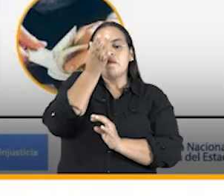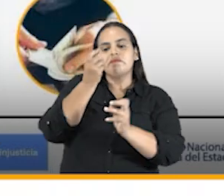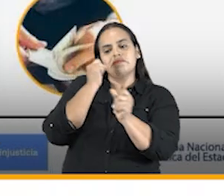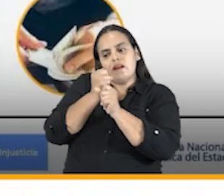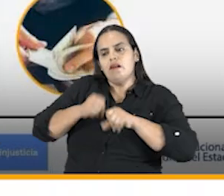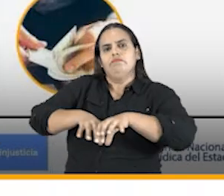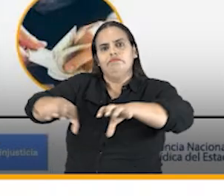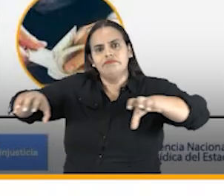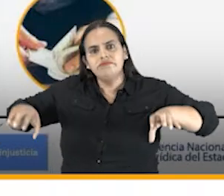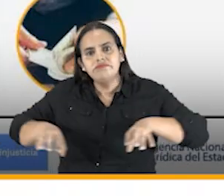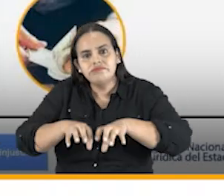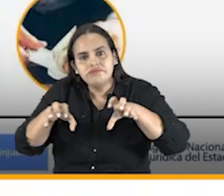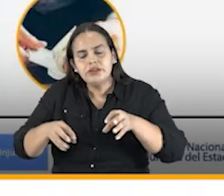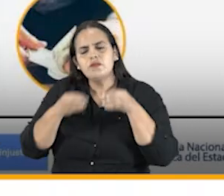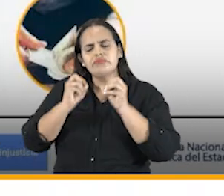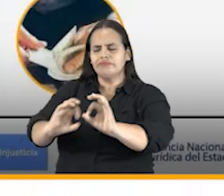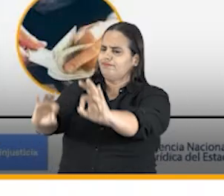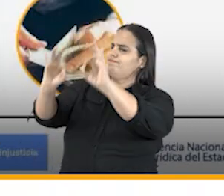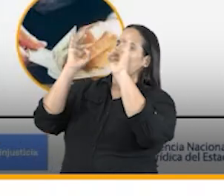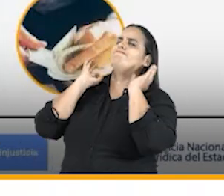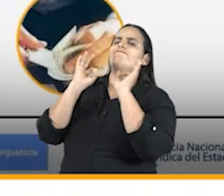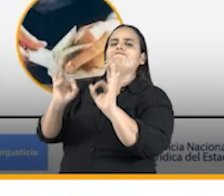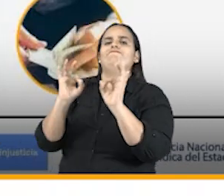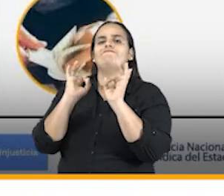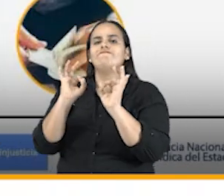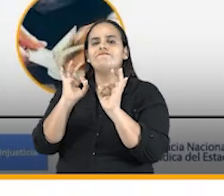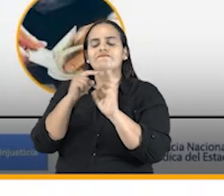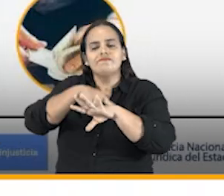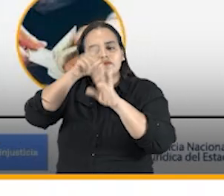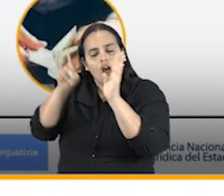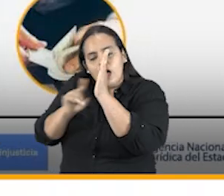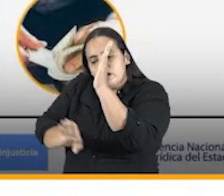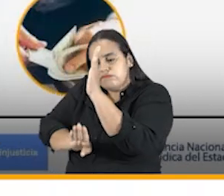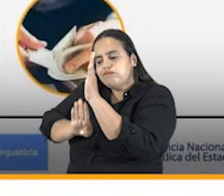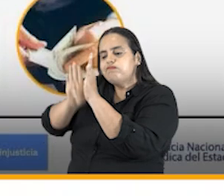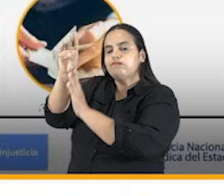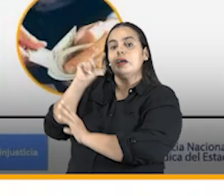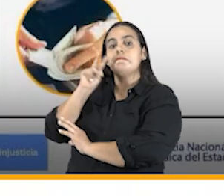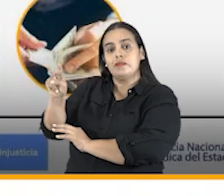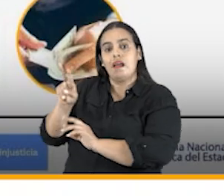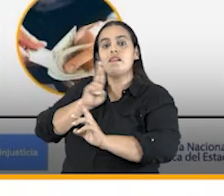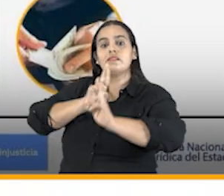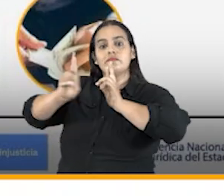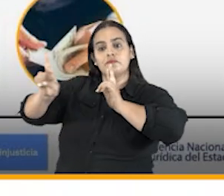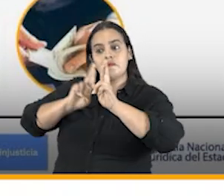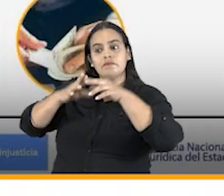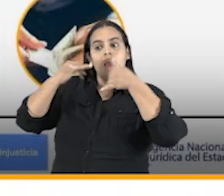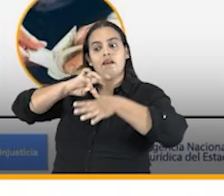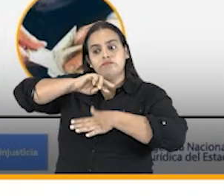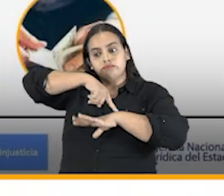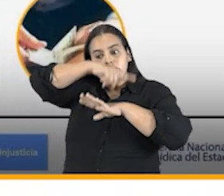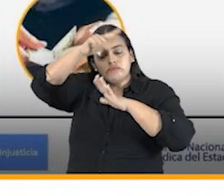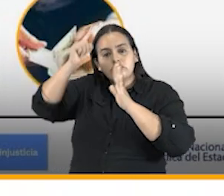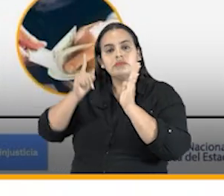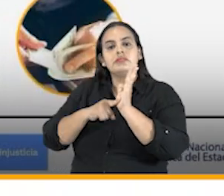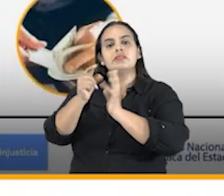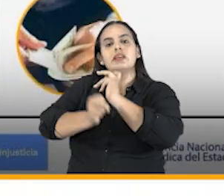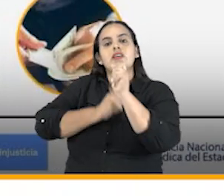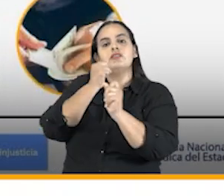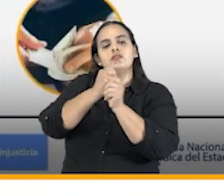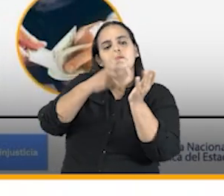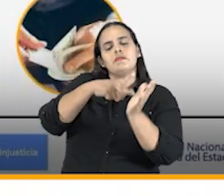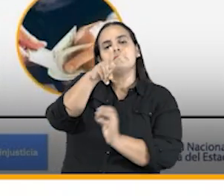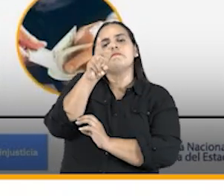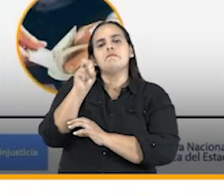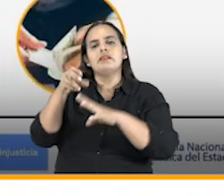excelente desempeño que se ve en los resultados del año 2020 y los que ya estamos